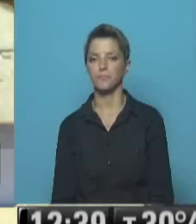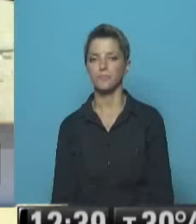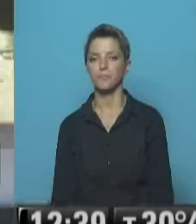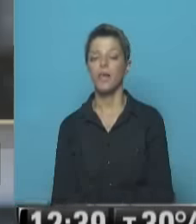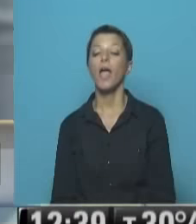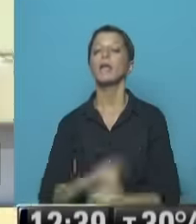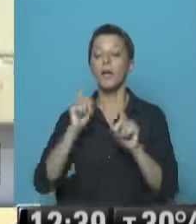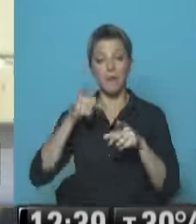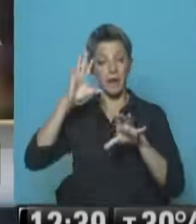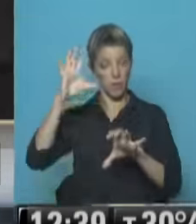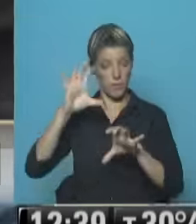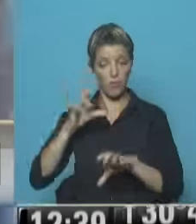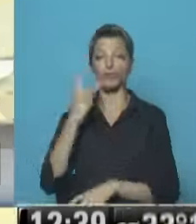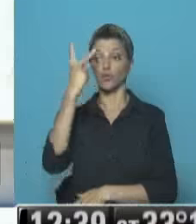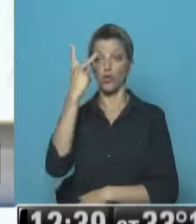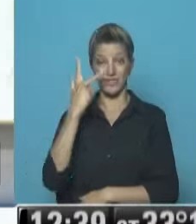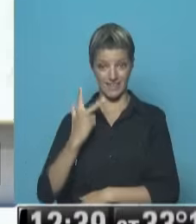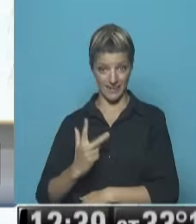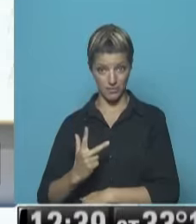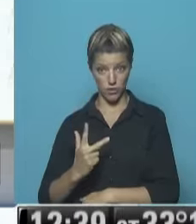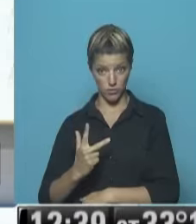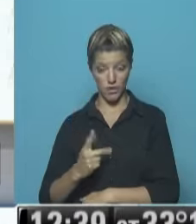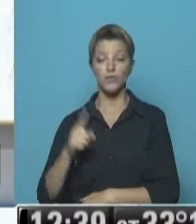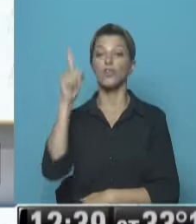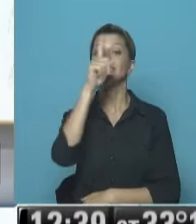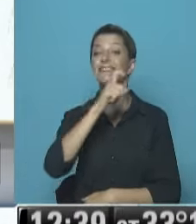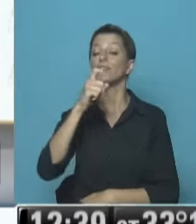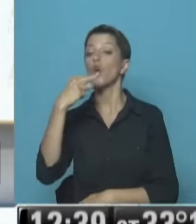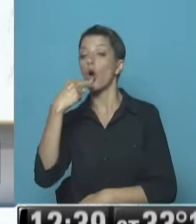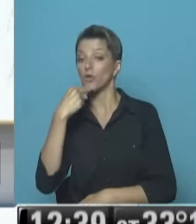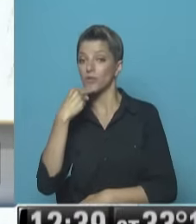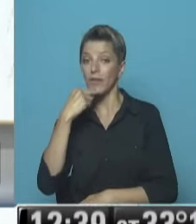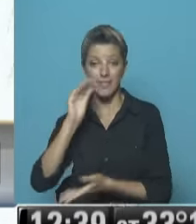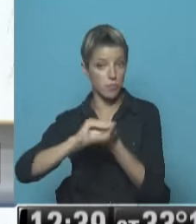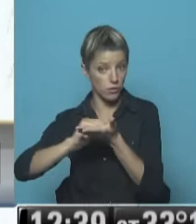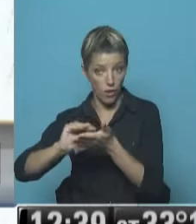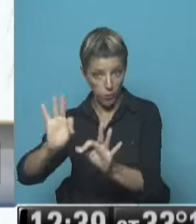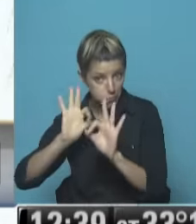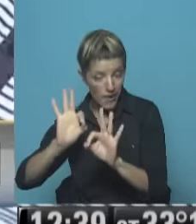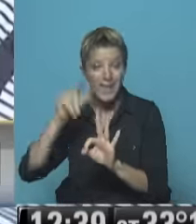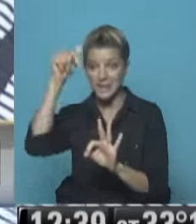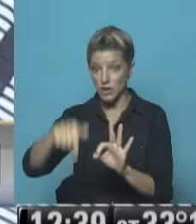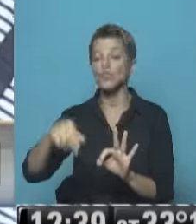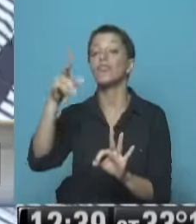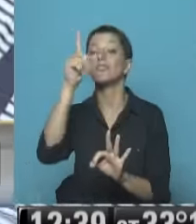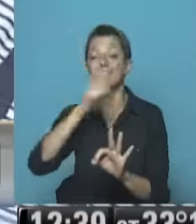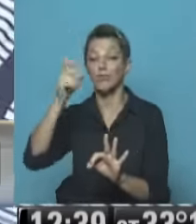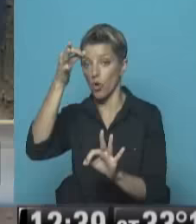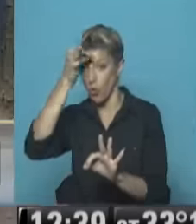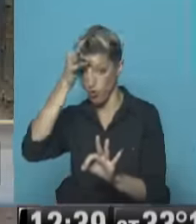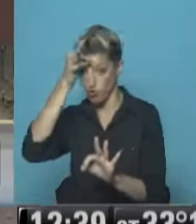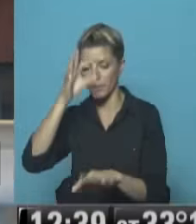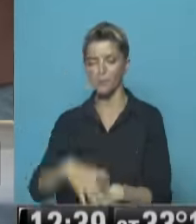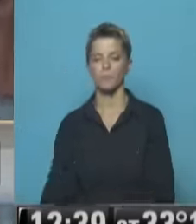mayoría calificada de los dos tercios Es nada menos que de 111 diputados Exactamente Con lo cual este número entre 109 y 112 no es menor